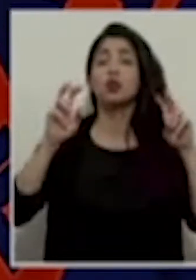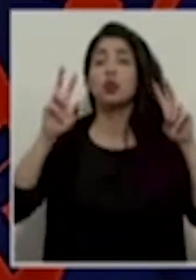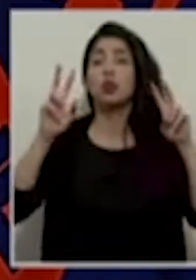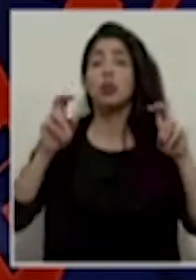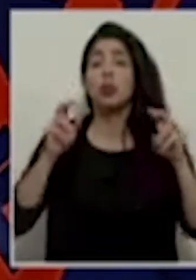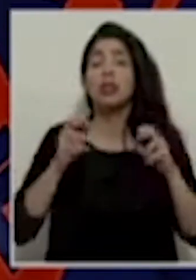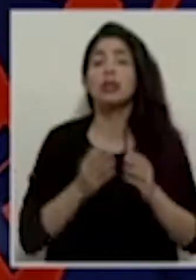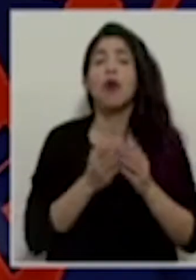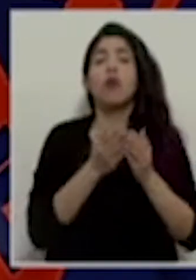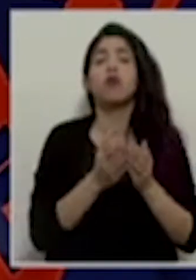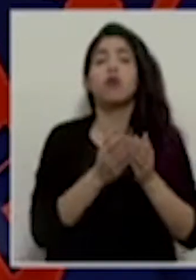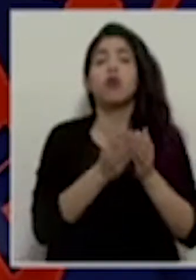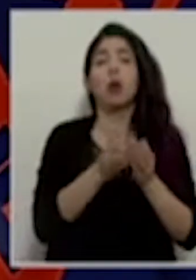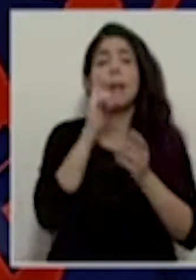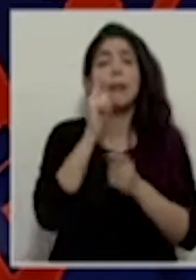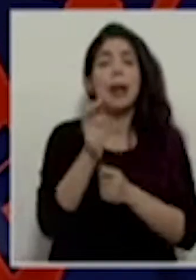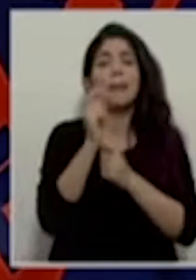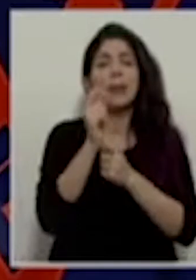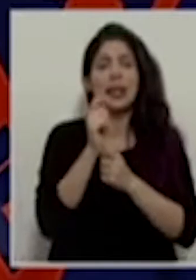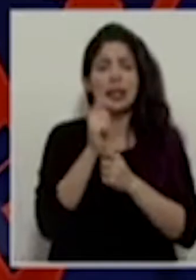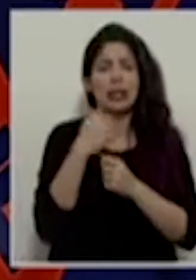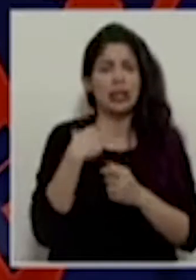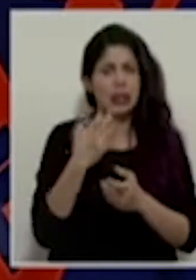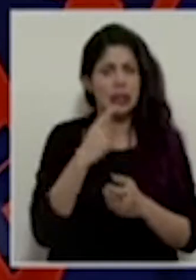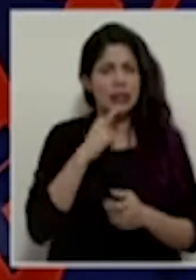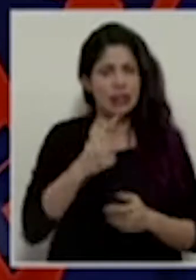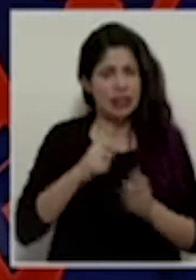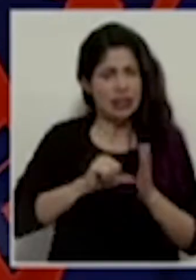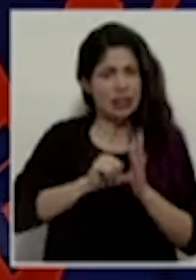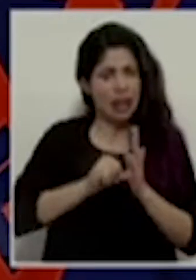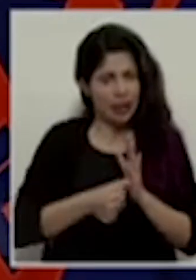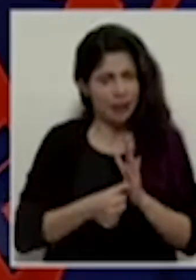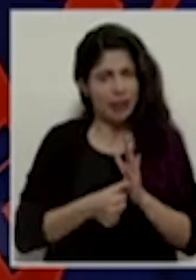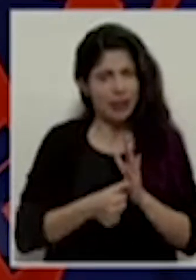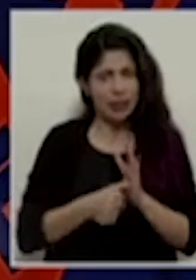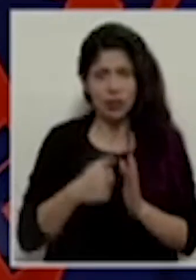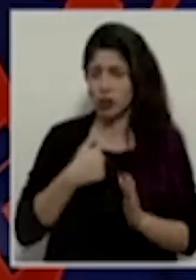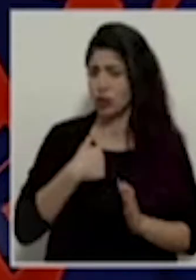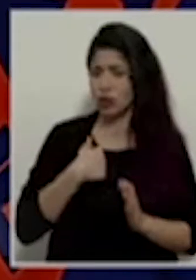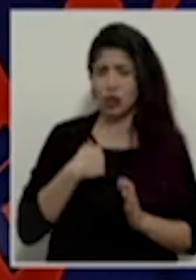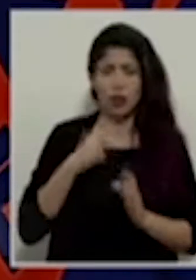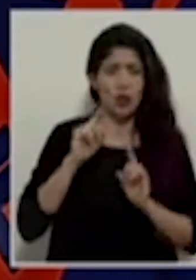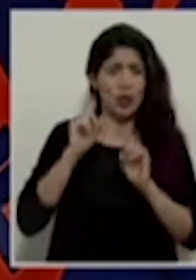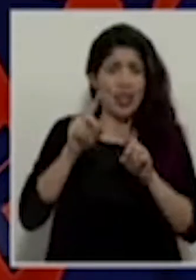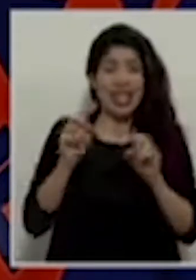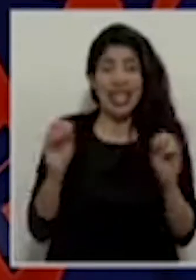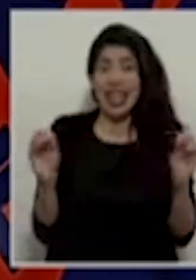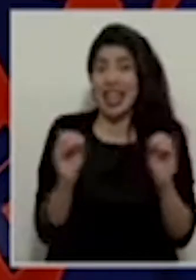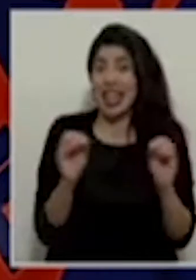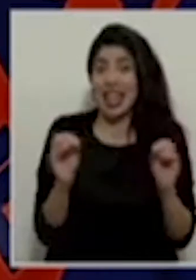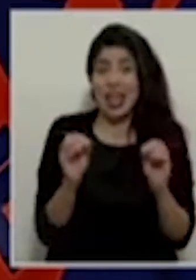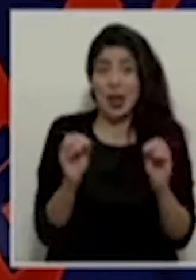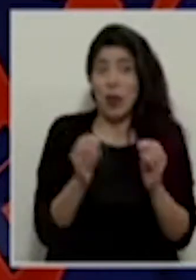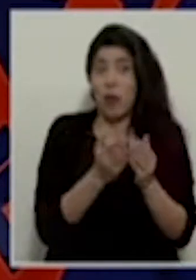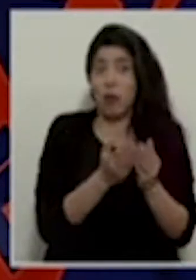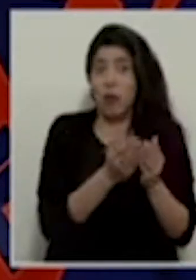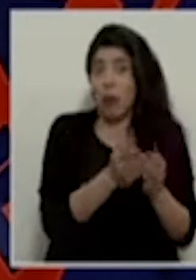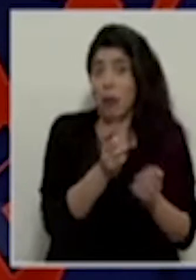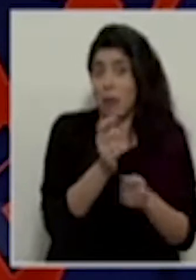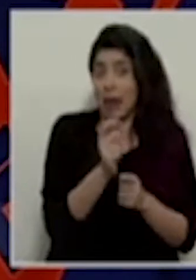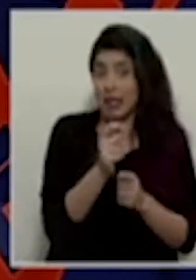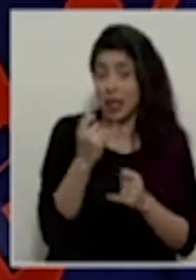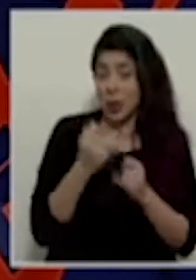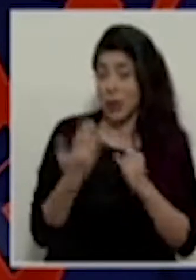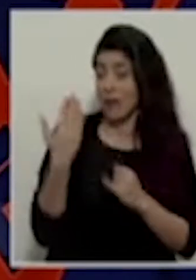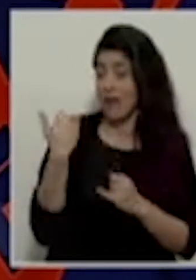de pesca. Y quiero ser enfático en esto. Yo no he ido a ningún viaje de pesca este último